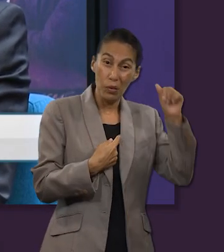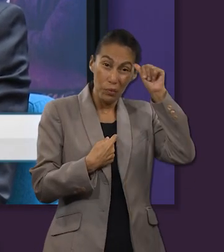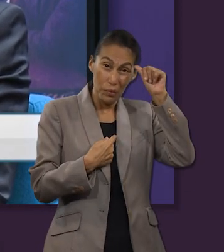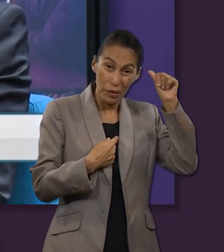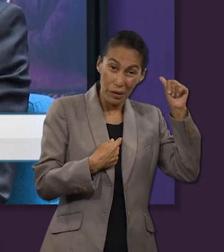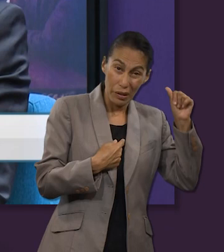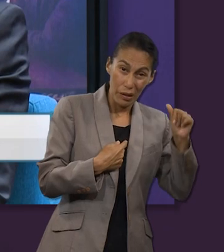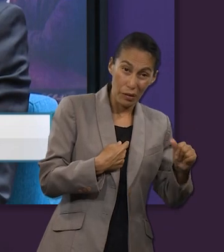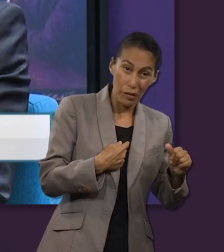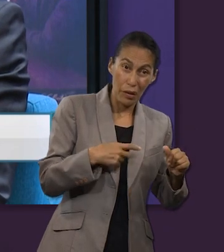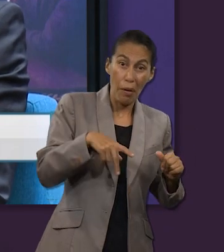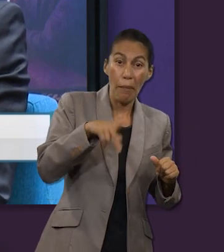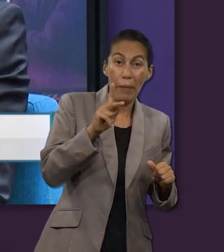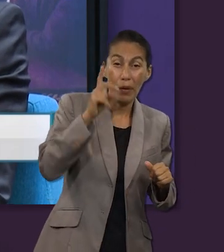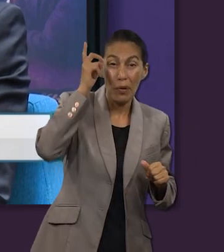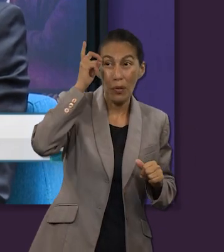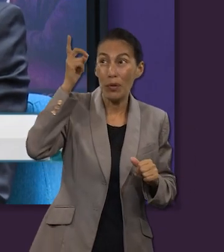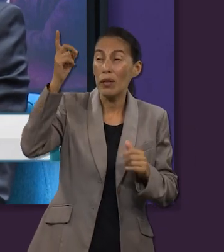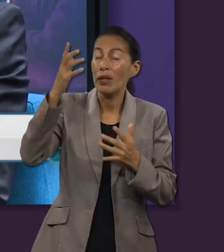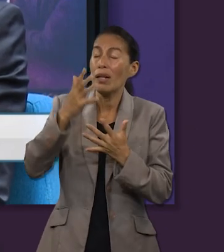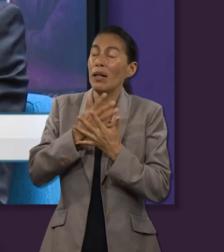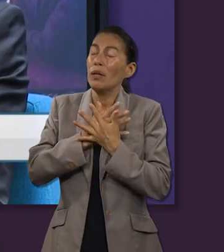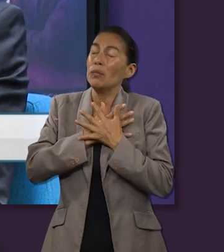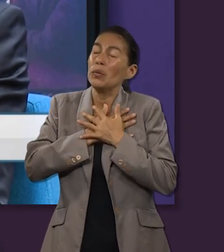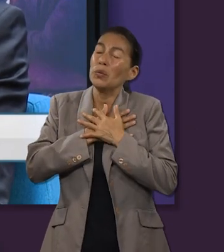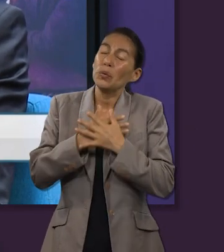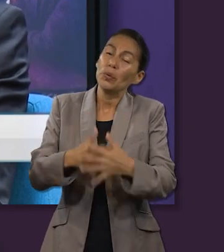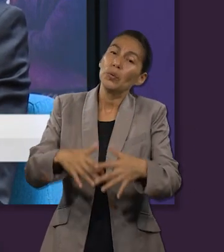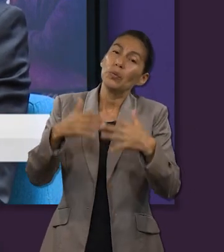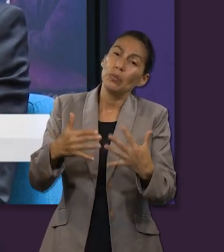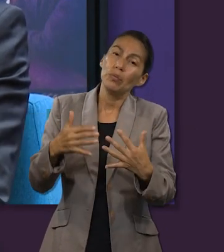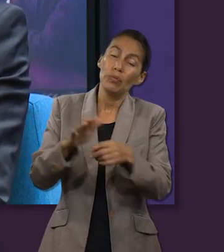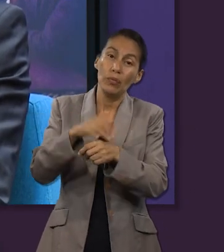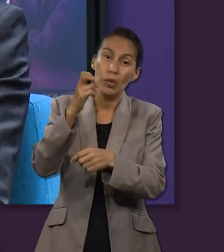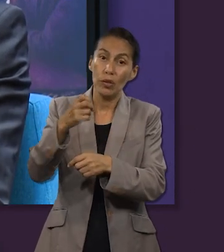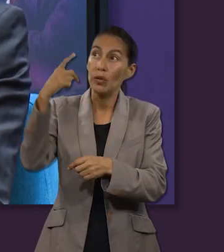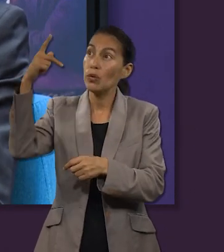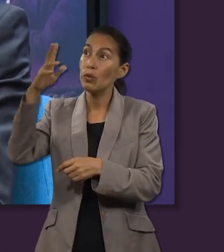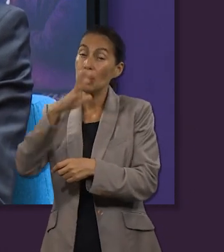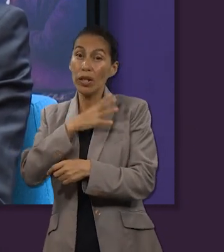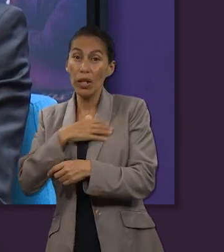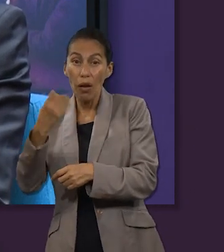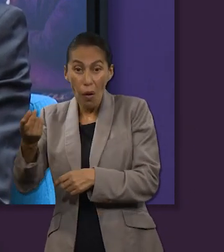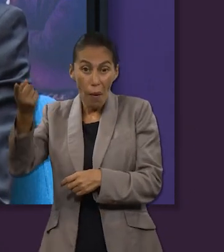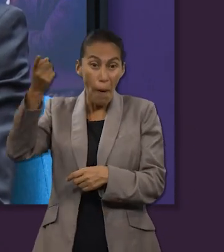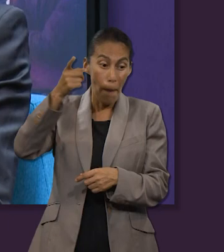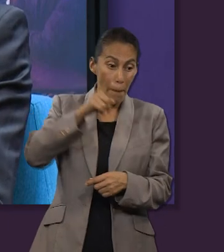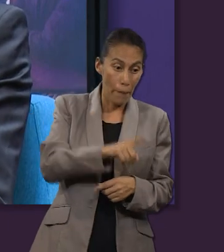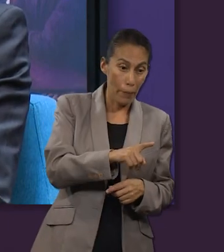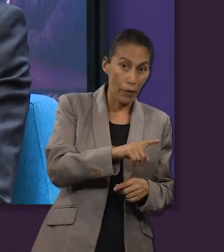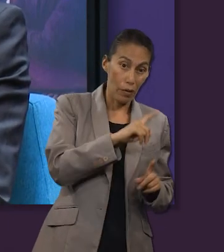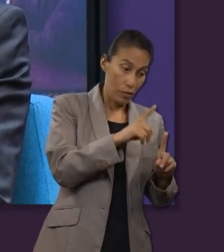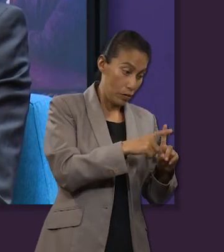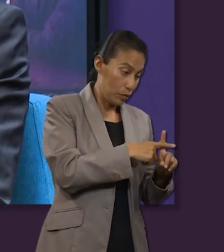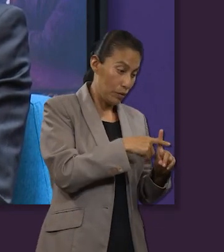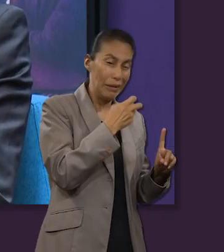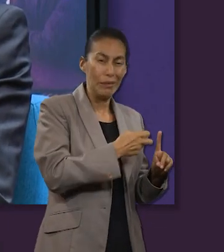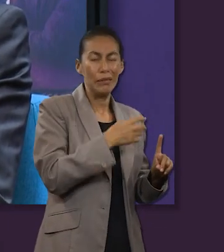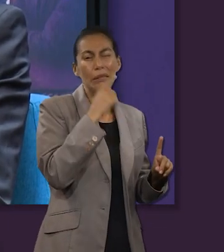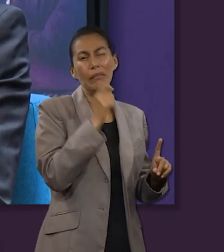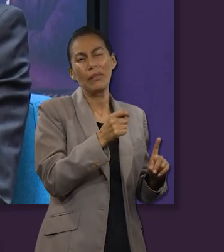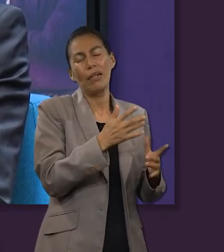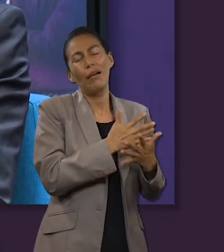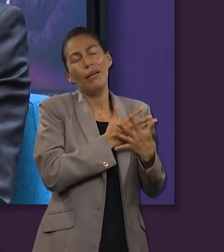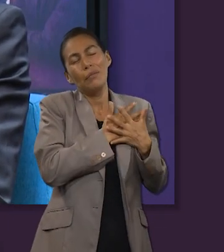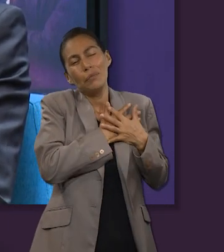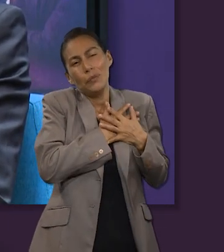pecadores Dios mostró su amor mandando a su Hijo y la Cruz es una hermosa revelación del amor de Dios